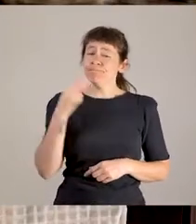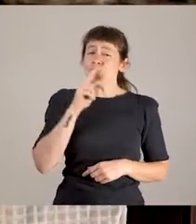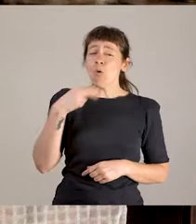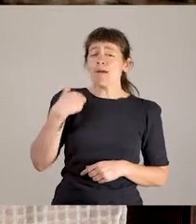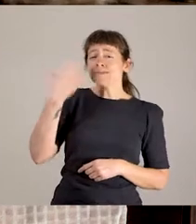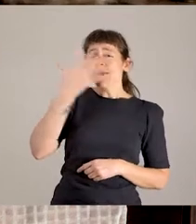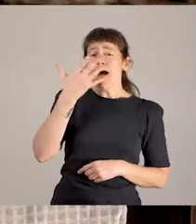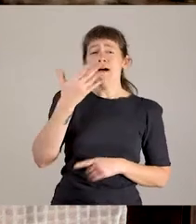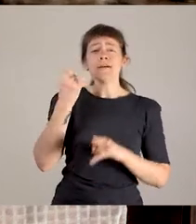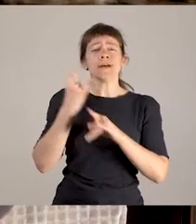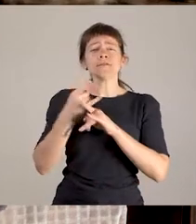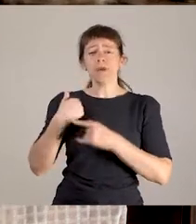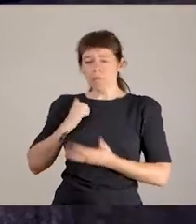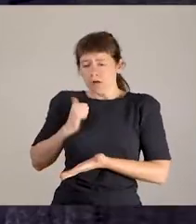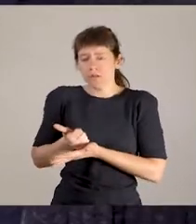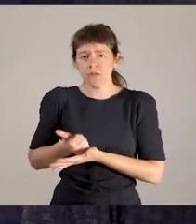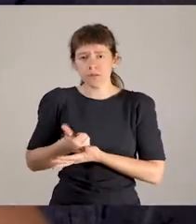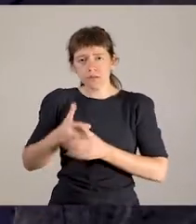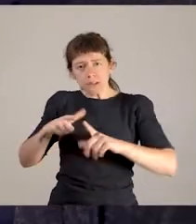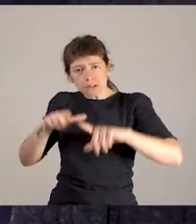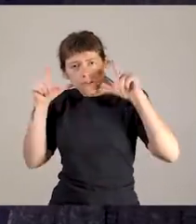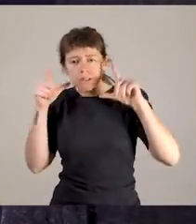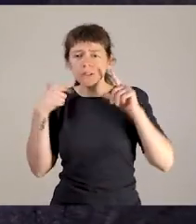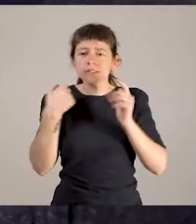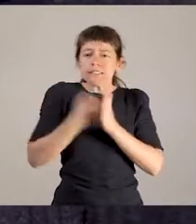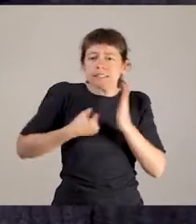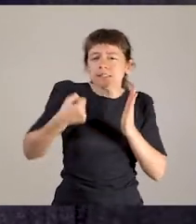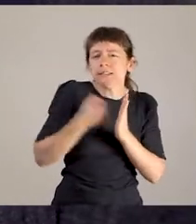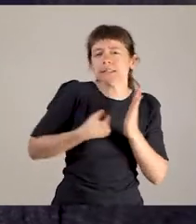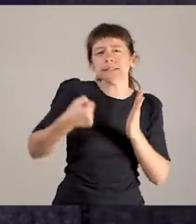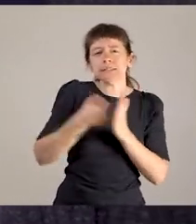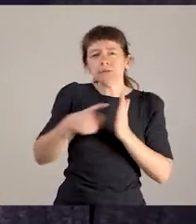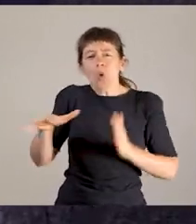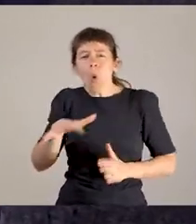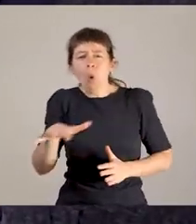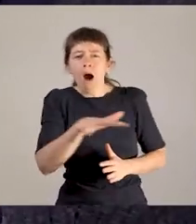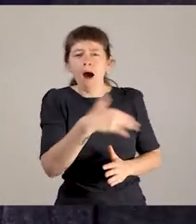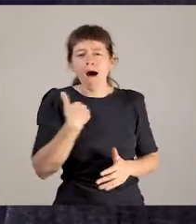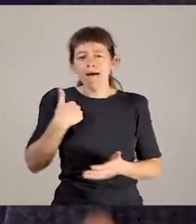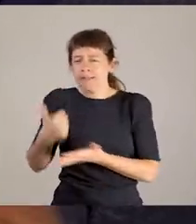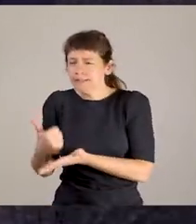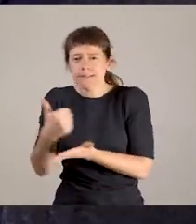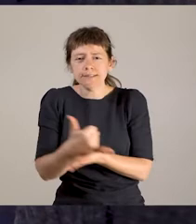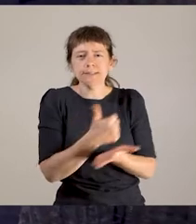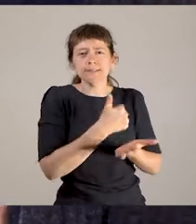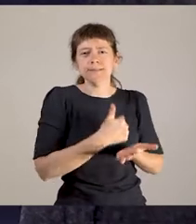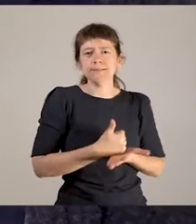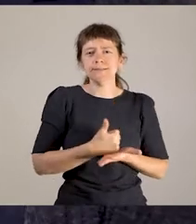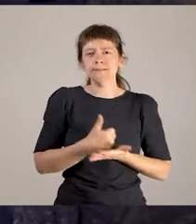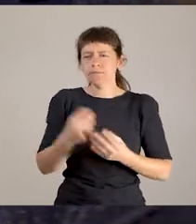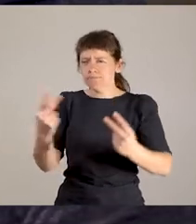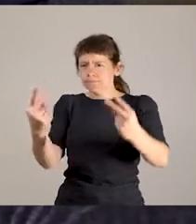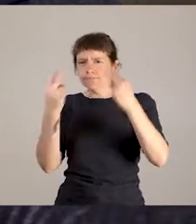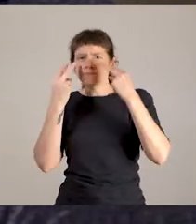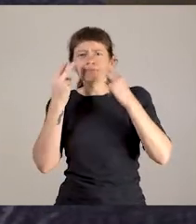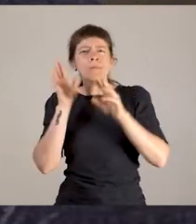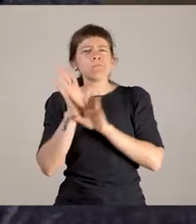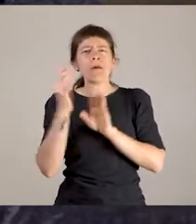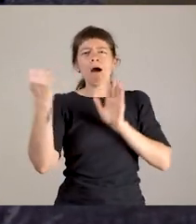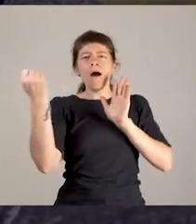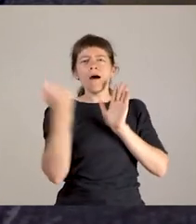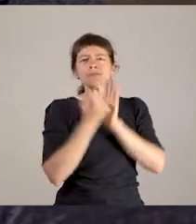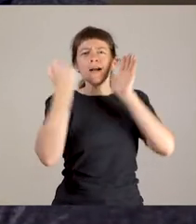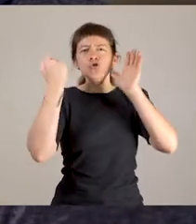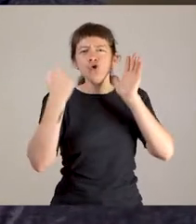legitimando nuestra existencia en otros espacios. Y combatiendo de manera cotidiana